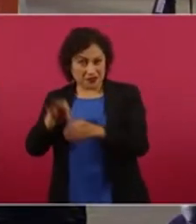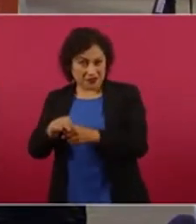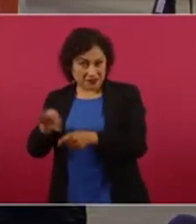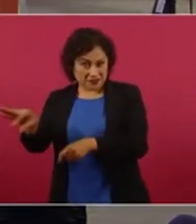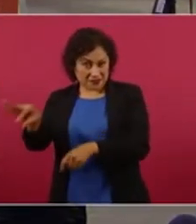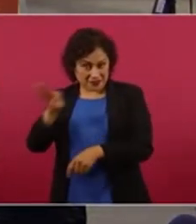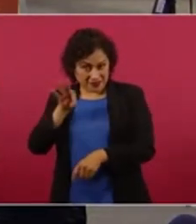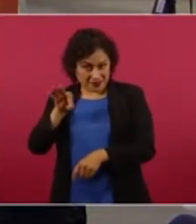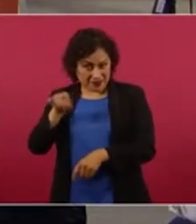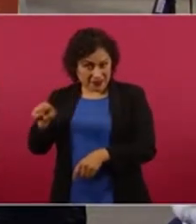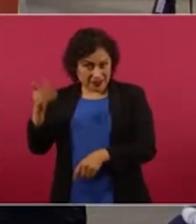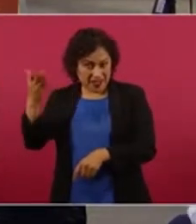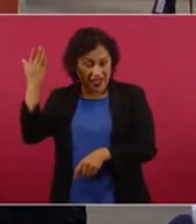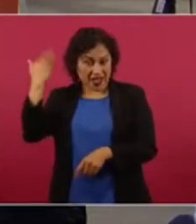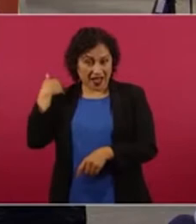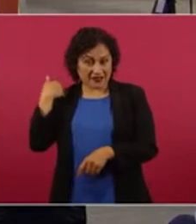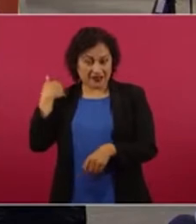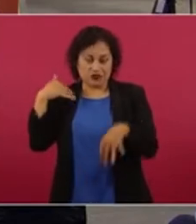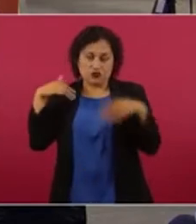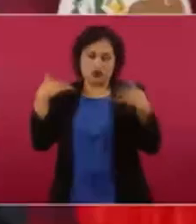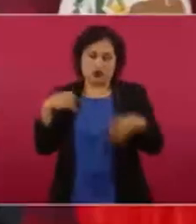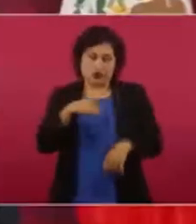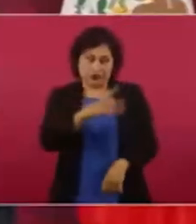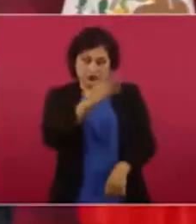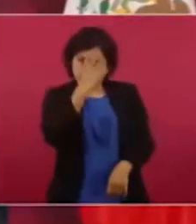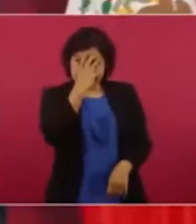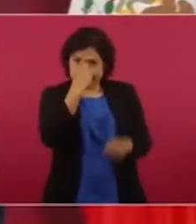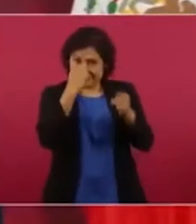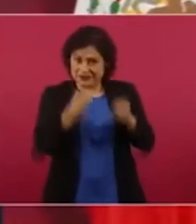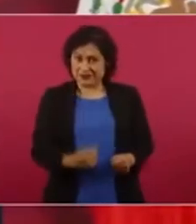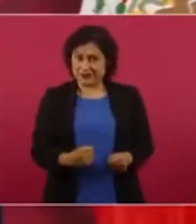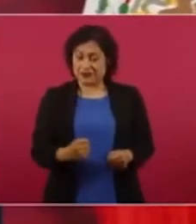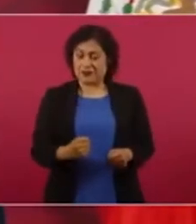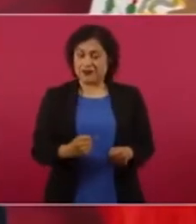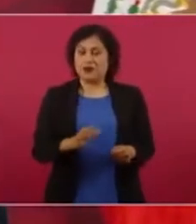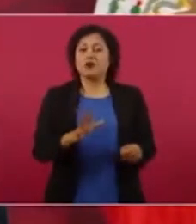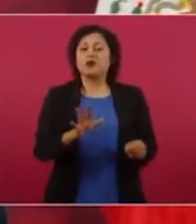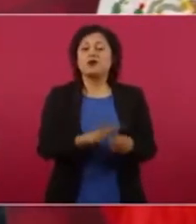pensó de que iba a haber un cambio